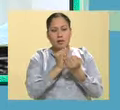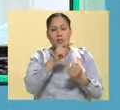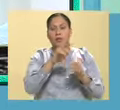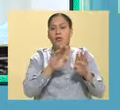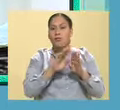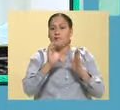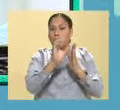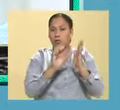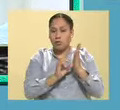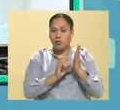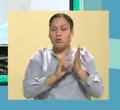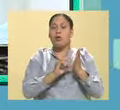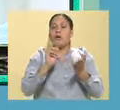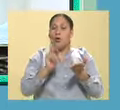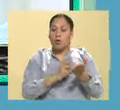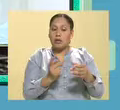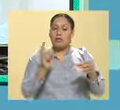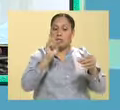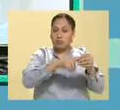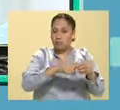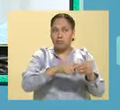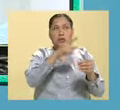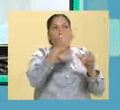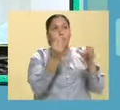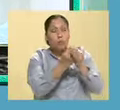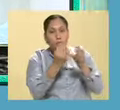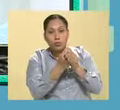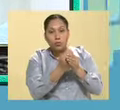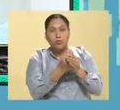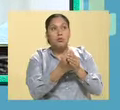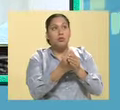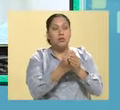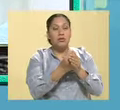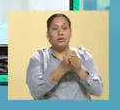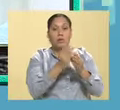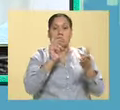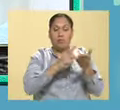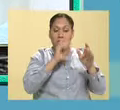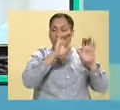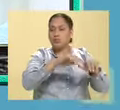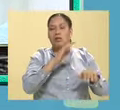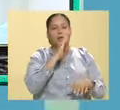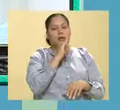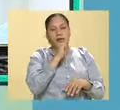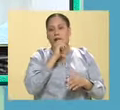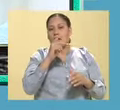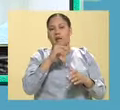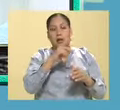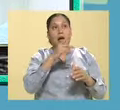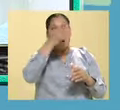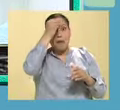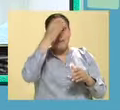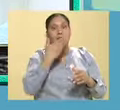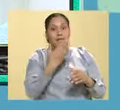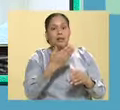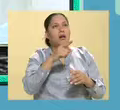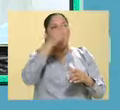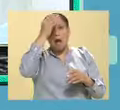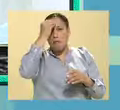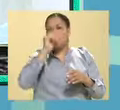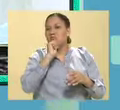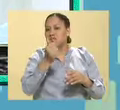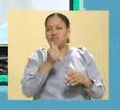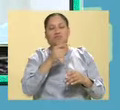se tienen que repetir. Es decir, si termina el periodo de prueba o de capacitación inicial, el trabajador queda contratado por